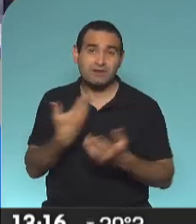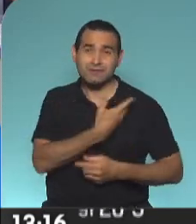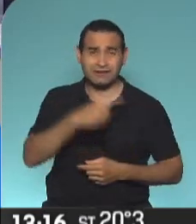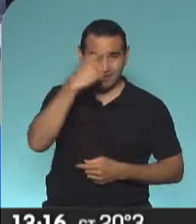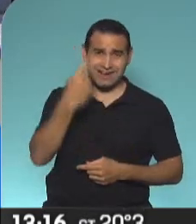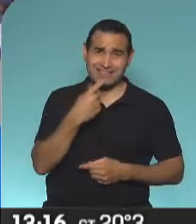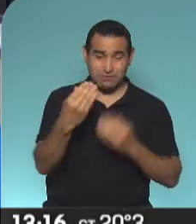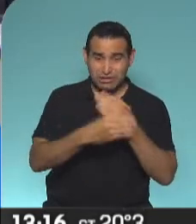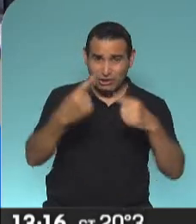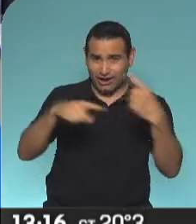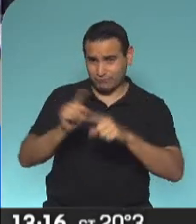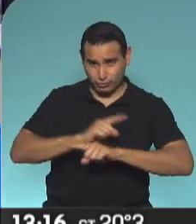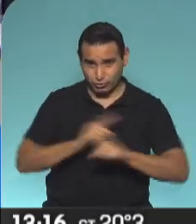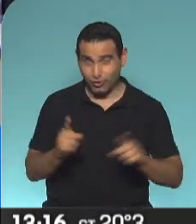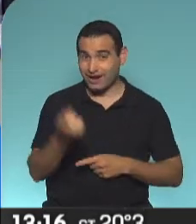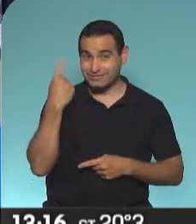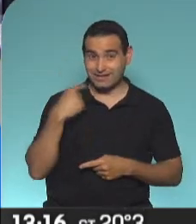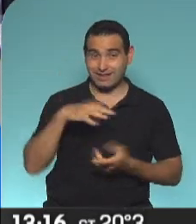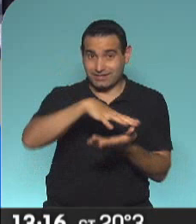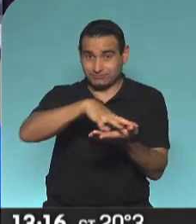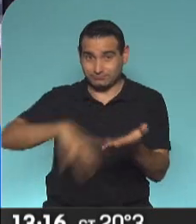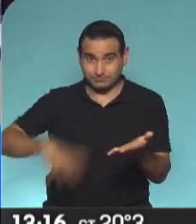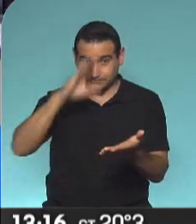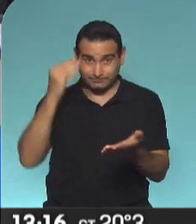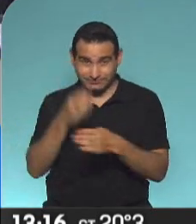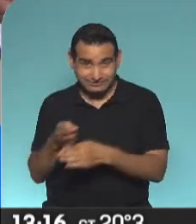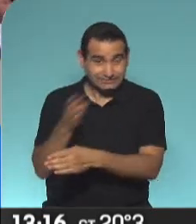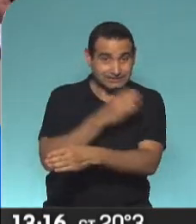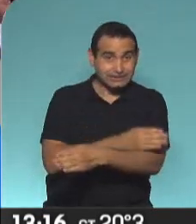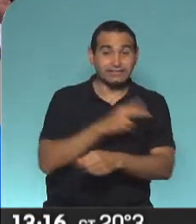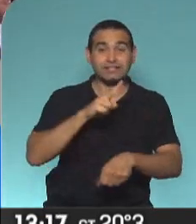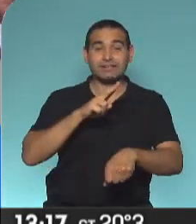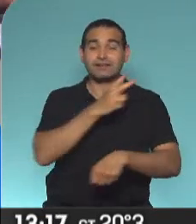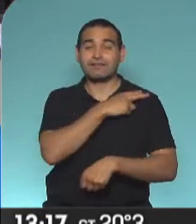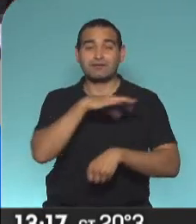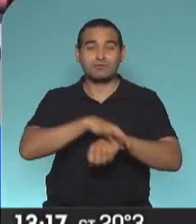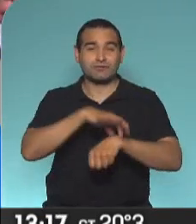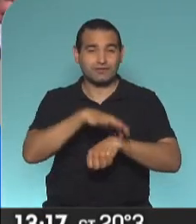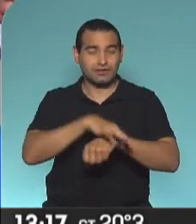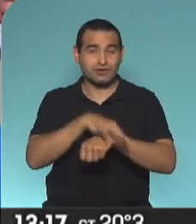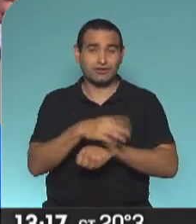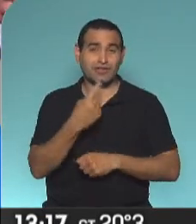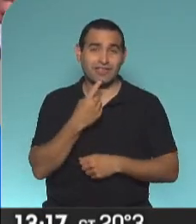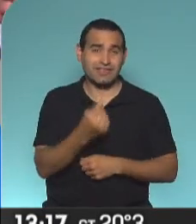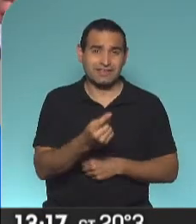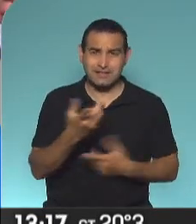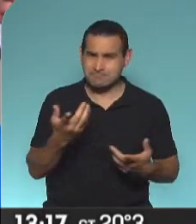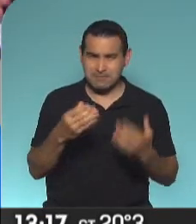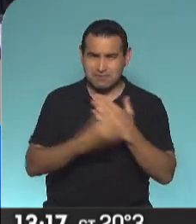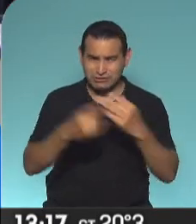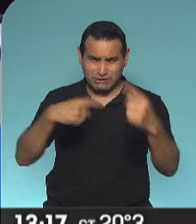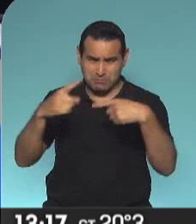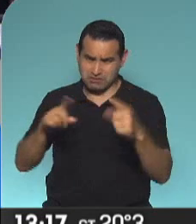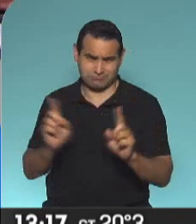cambio de gabinete. Ayer, antes de la carta de Cristina Kirchner, el jefe de gabinete, Santiago Cafiero, había rechazado también cualquier tipo de cambios de